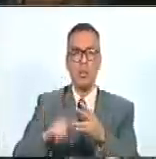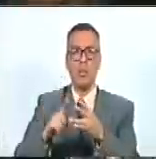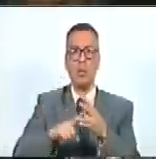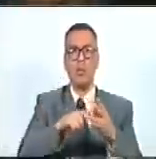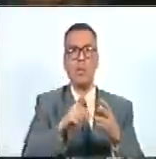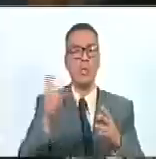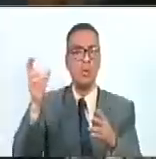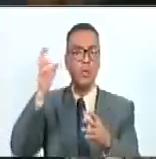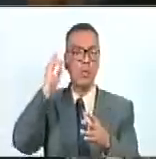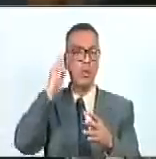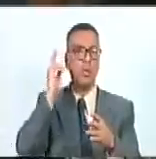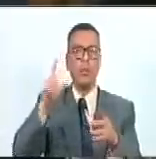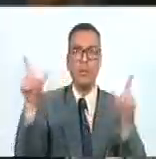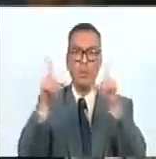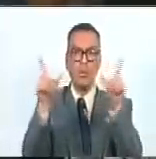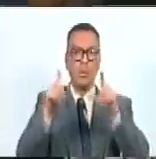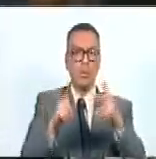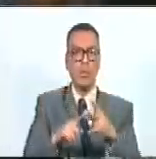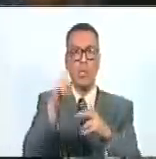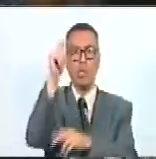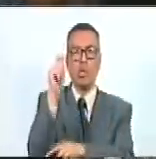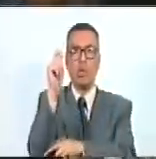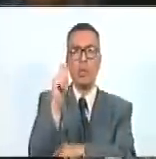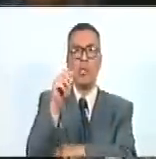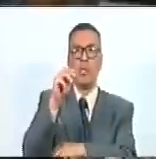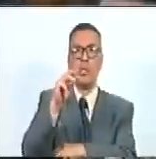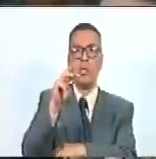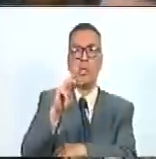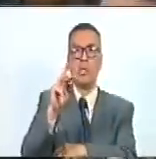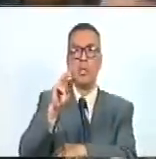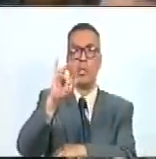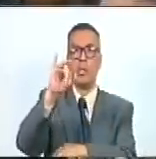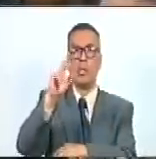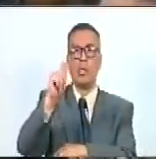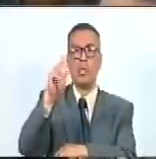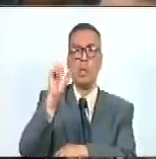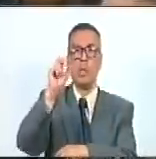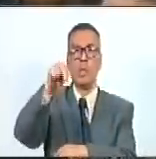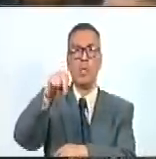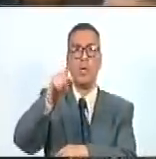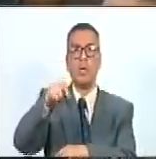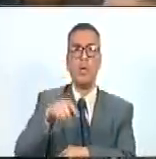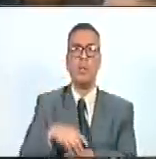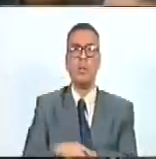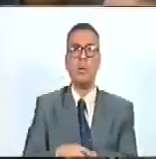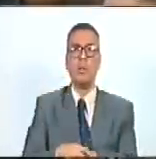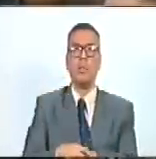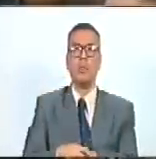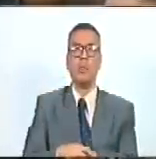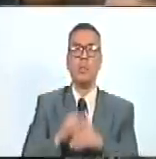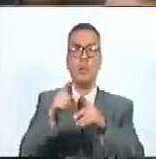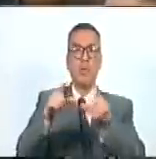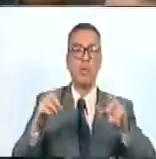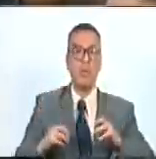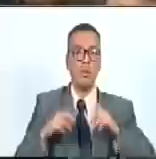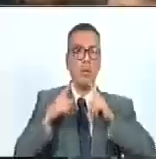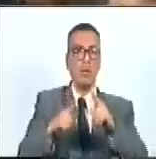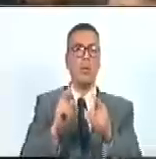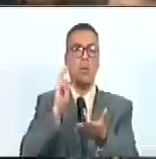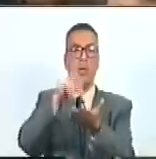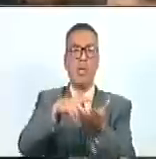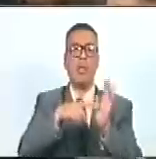canales de radio y televisión, que el diputado Winston Ballenilla tiene una amplia carrera en este campo, la